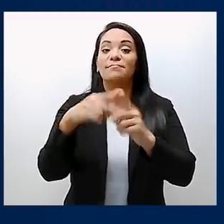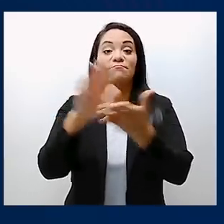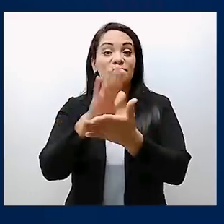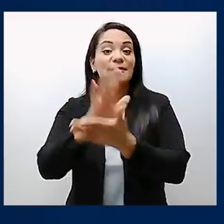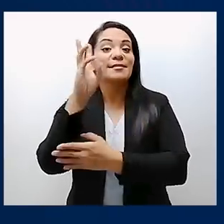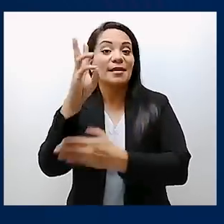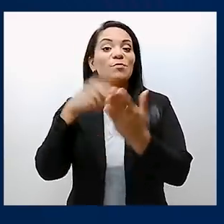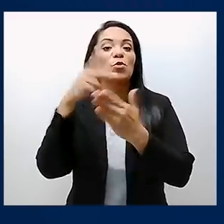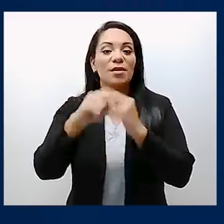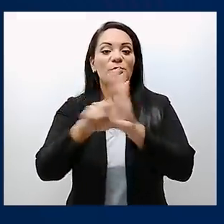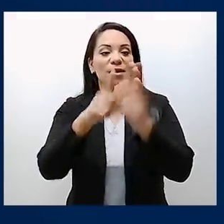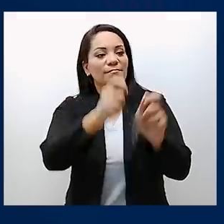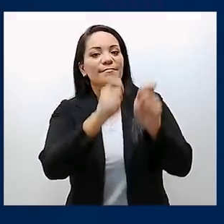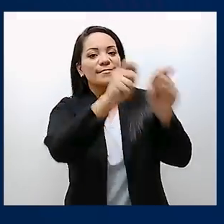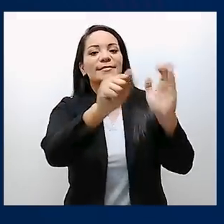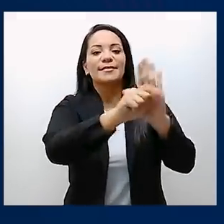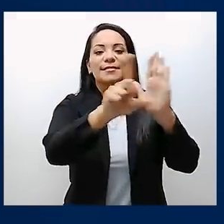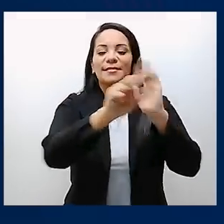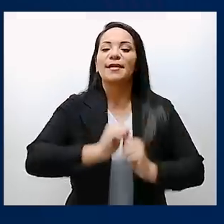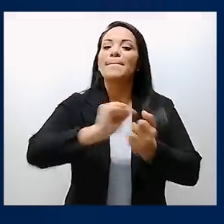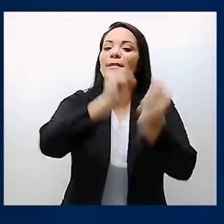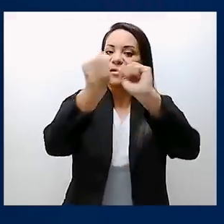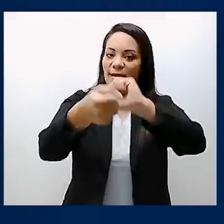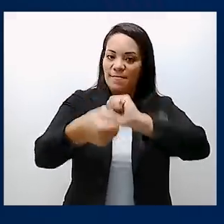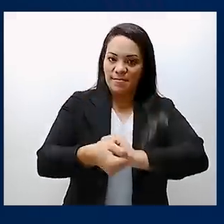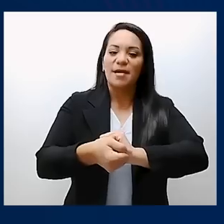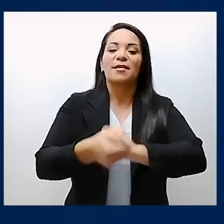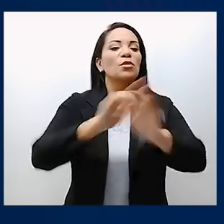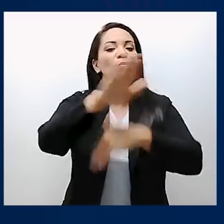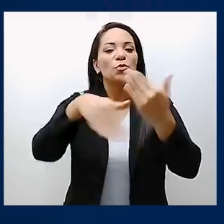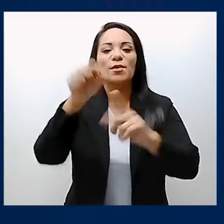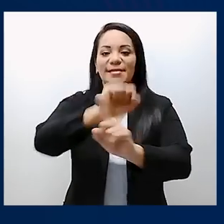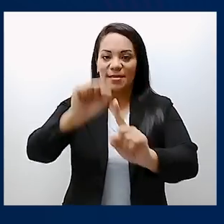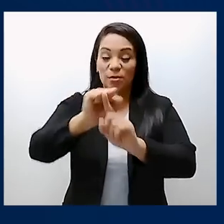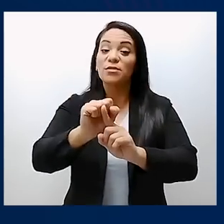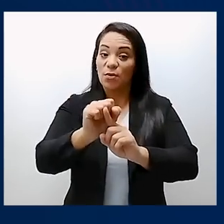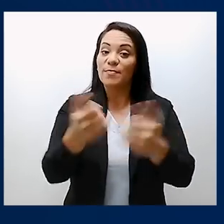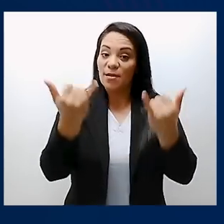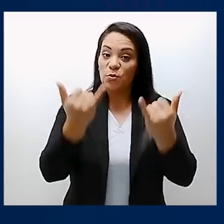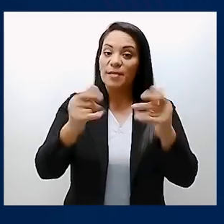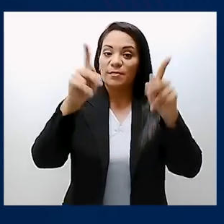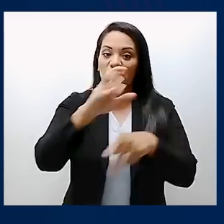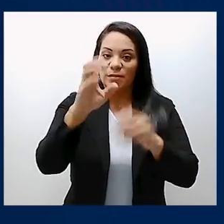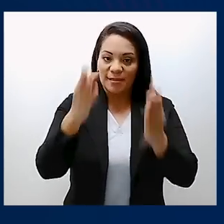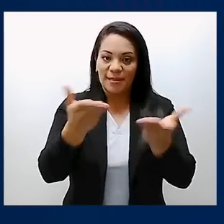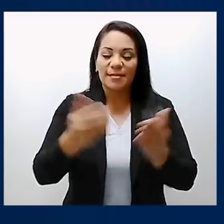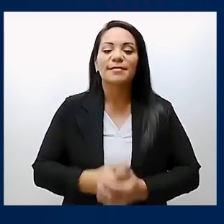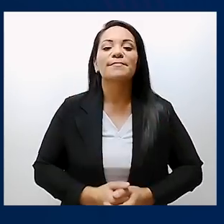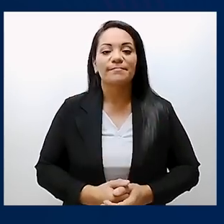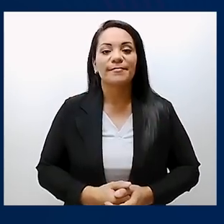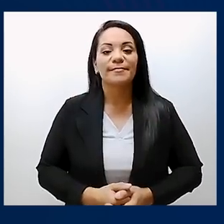violencia y violencia y la violencia y violencia?